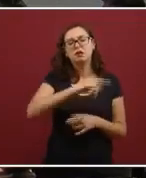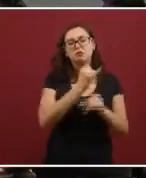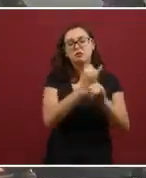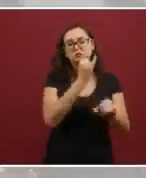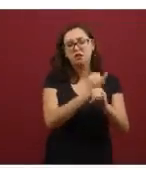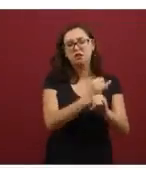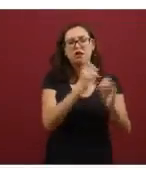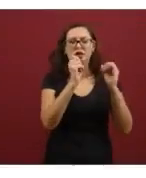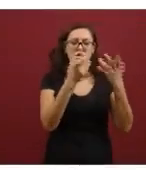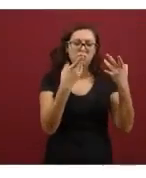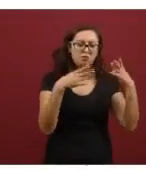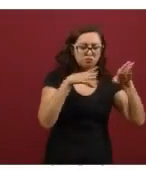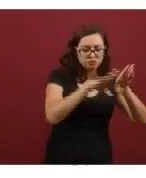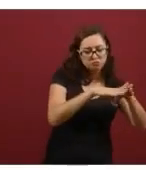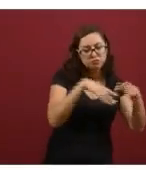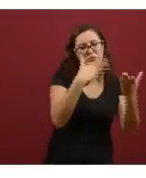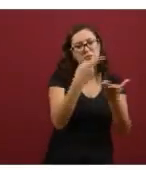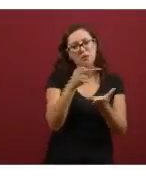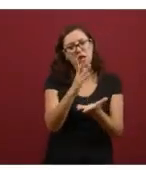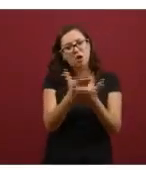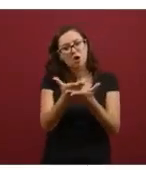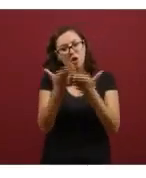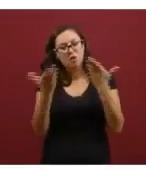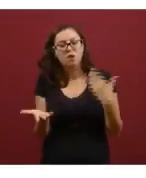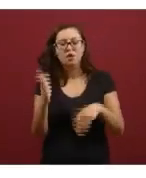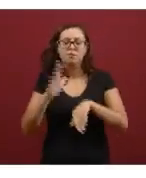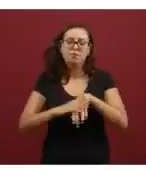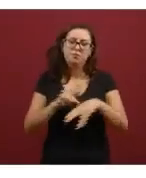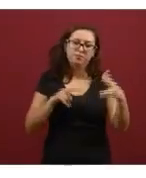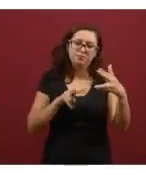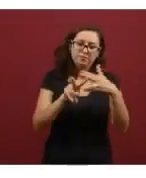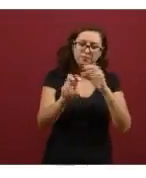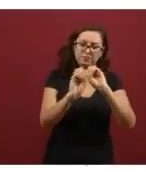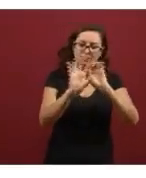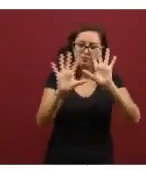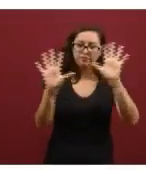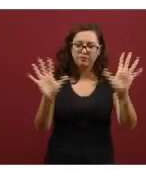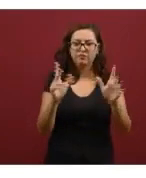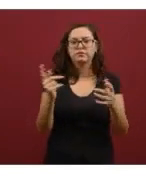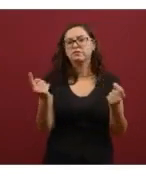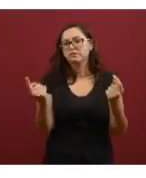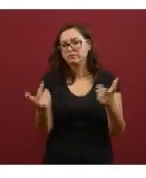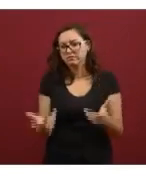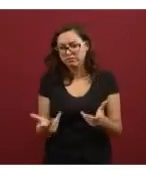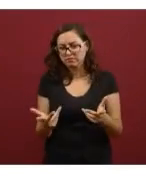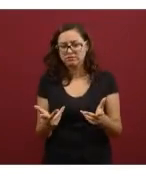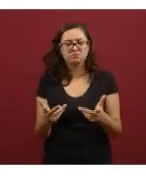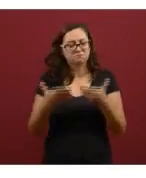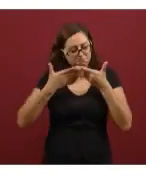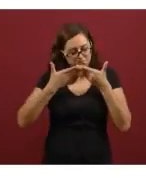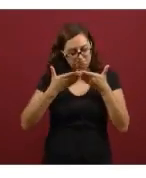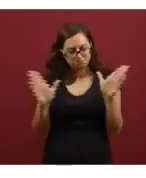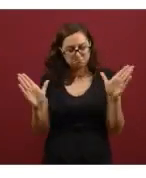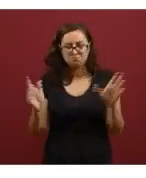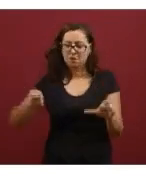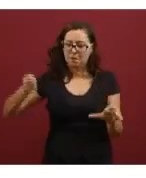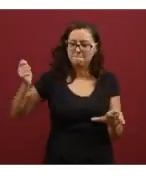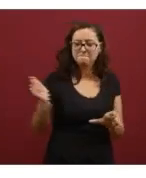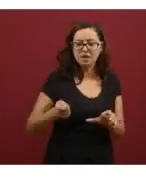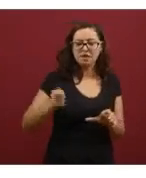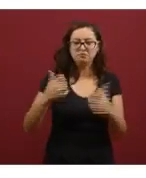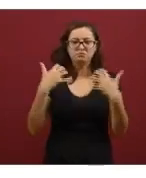con el objetivo y el ánimo de darle mayor transparencia es que también la vamos a realizar en la modalidad de martillo.